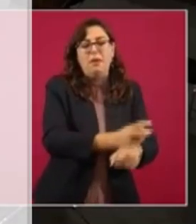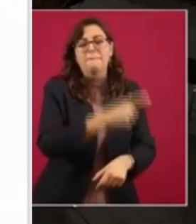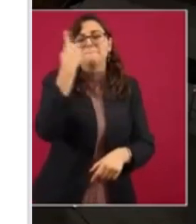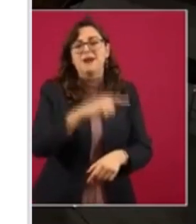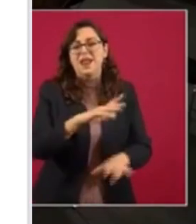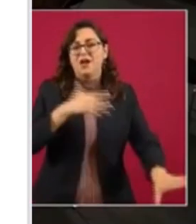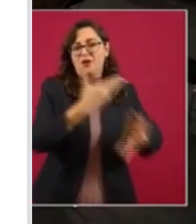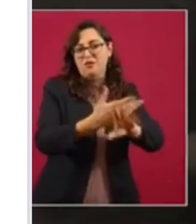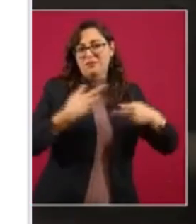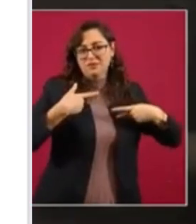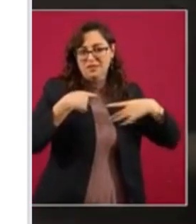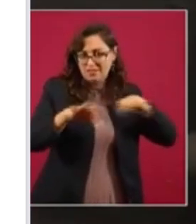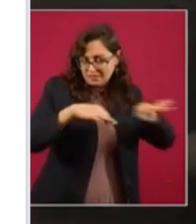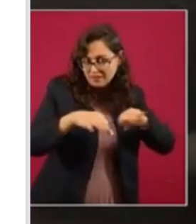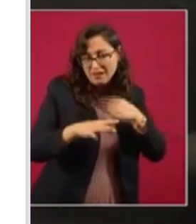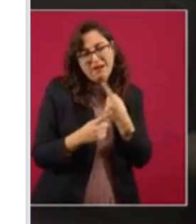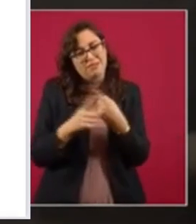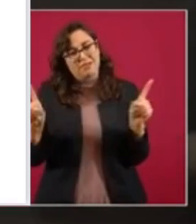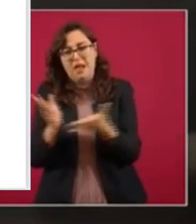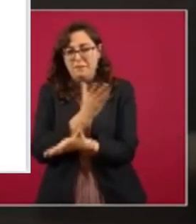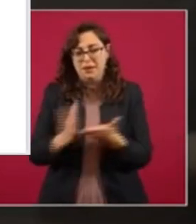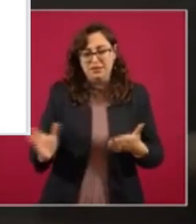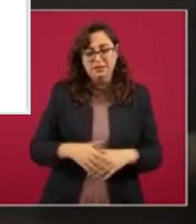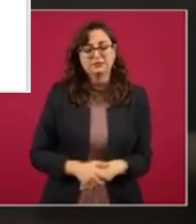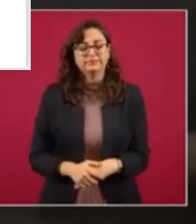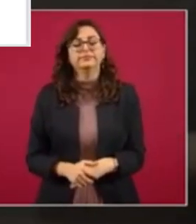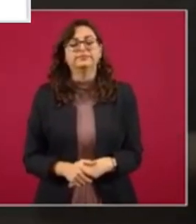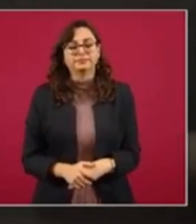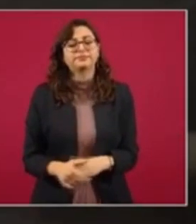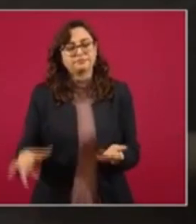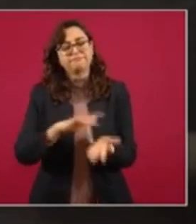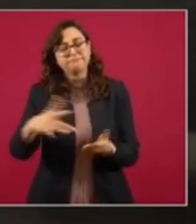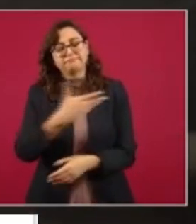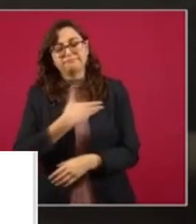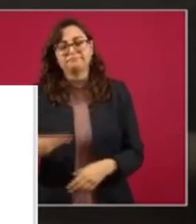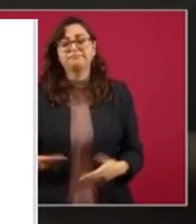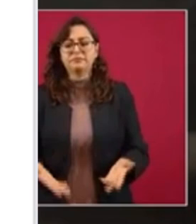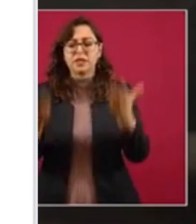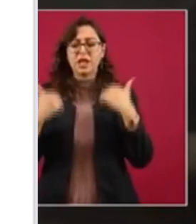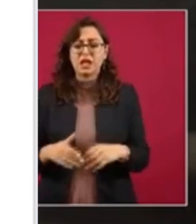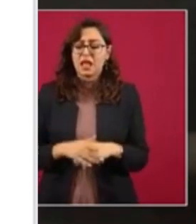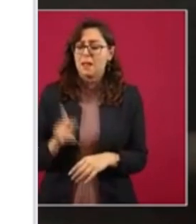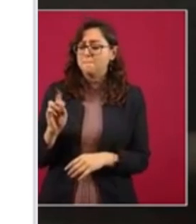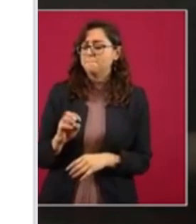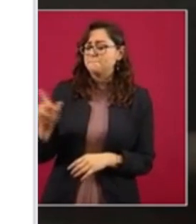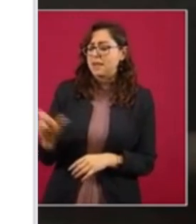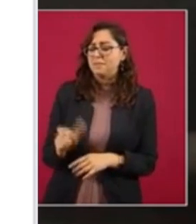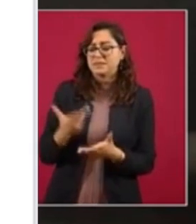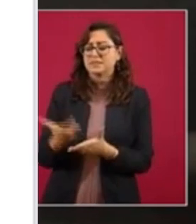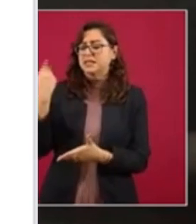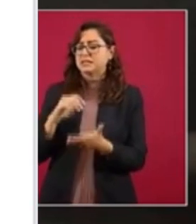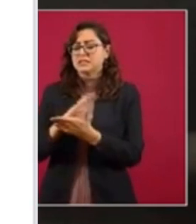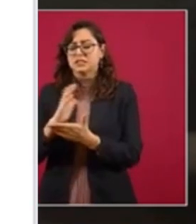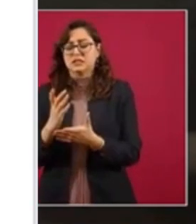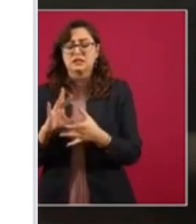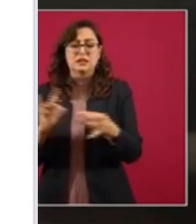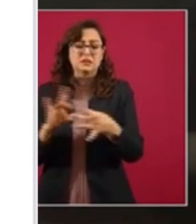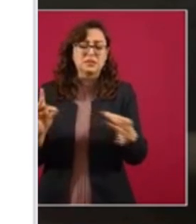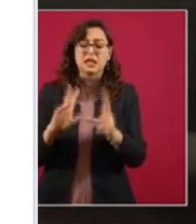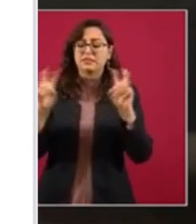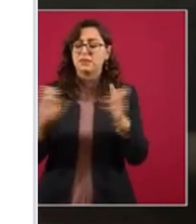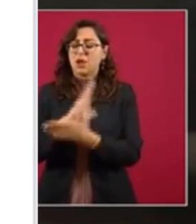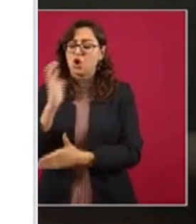Ya Pemex informó de la cancelación de estos contratos de su prima. ¿A usted qué reporte le dieron? ¿Cómo fue que se